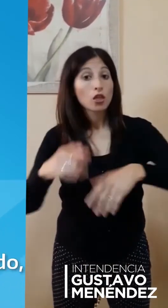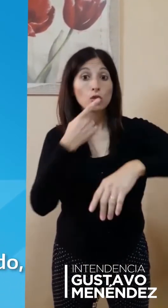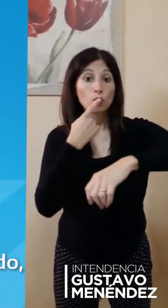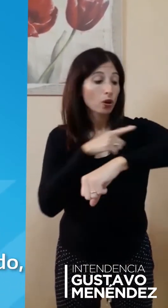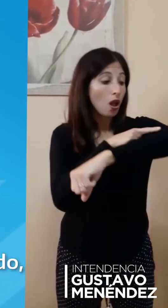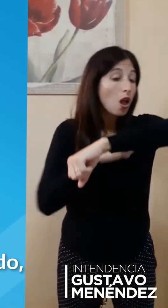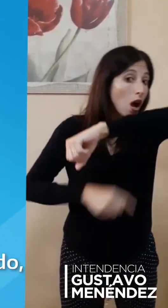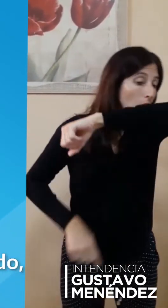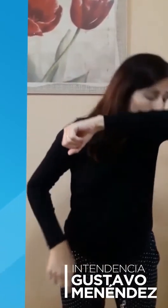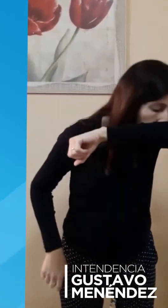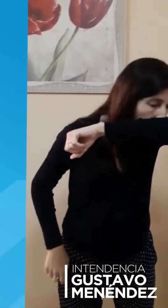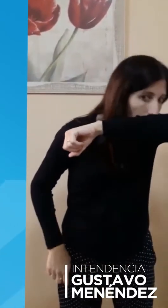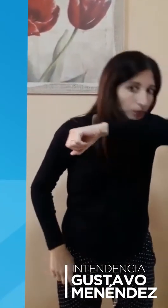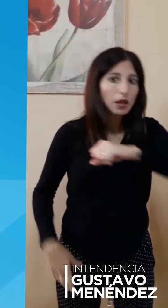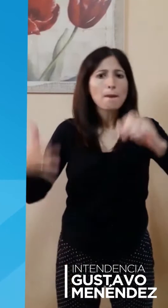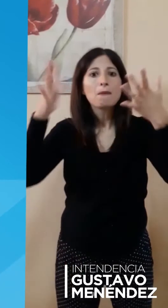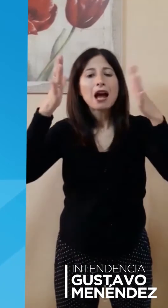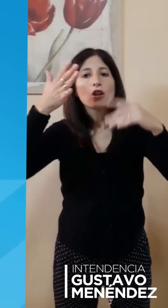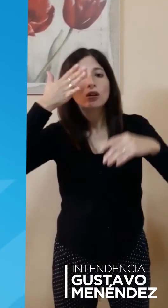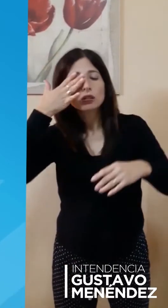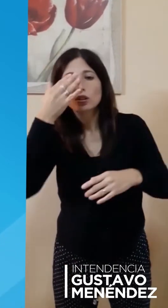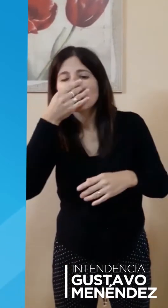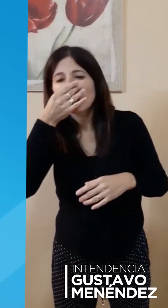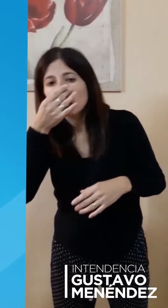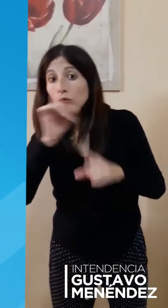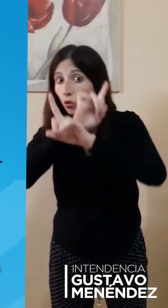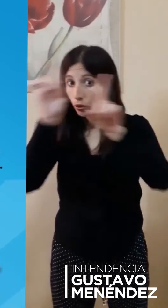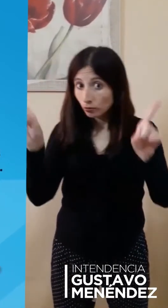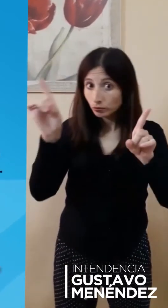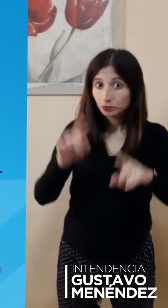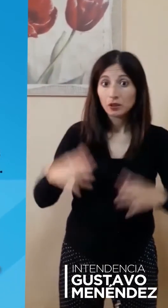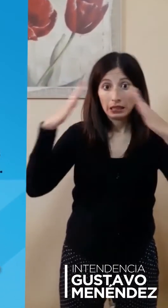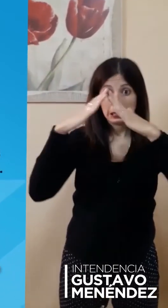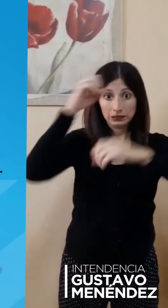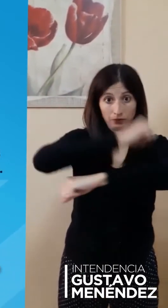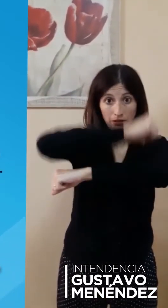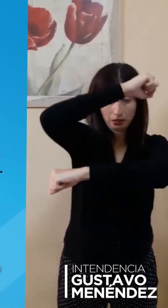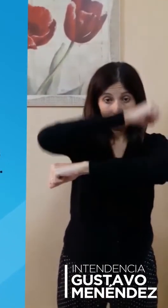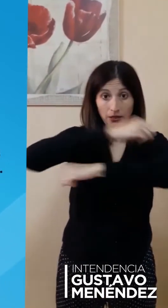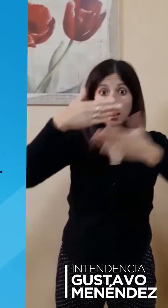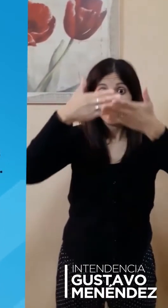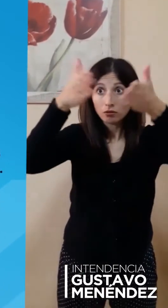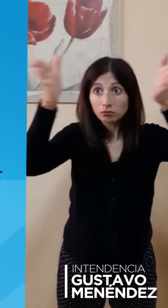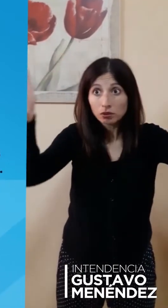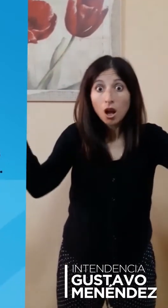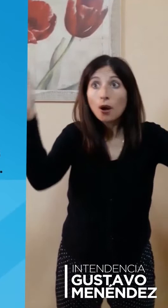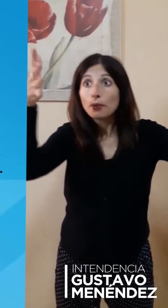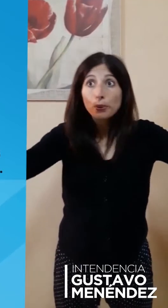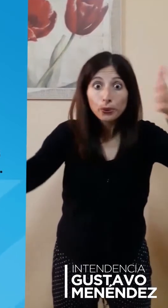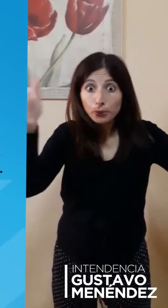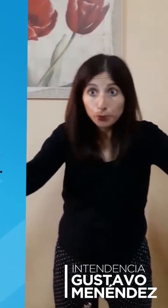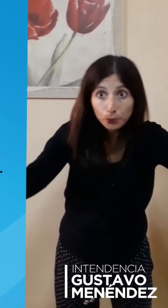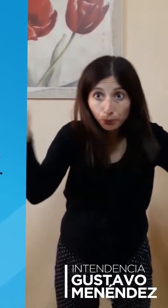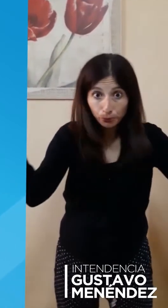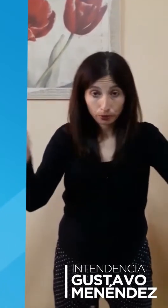Estornudar en el pliegue del codo. No llevarnos las manos a los ojos y a la nariz. Ventilar todos los ambientes. Desinfectar los objetos que se